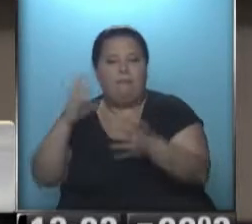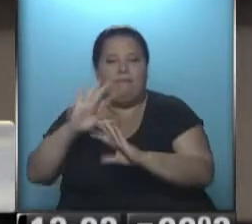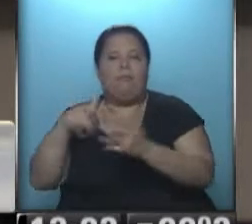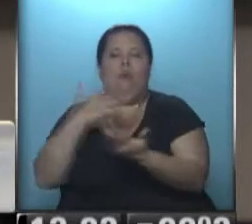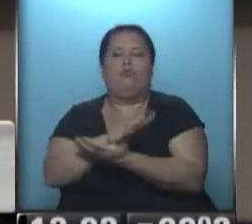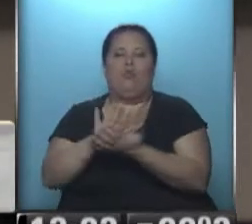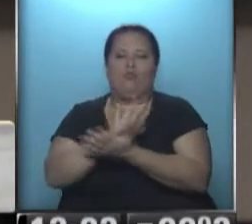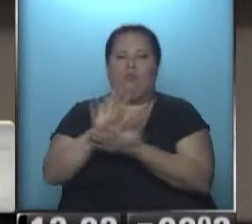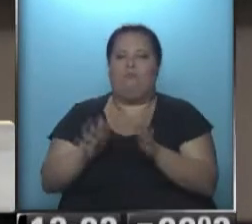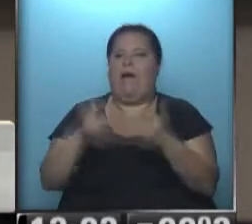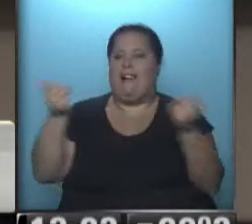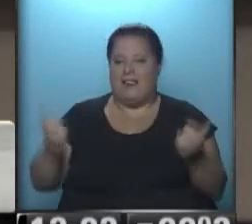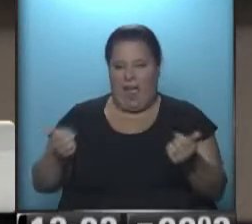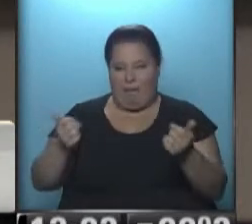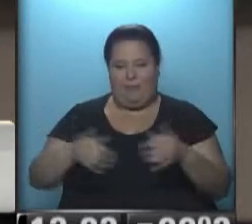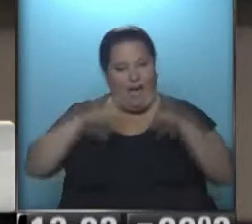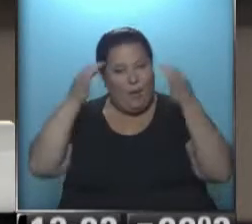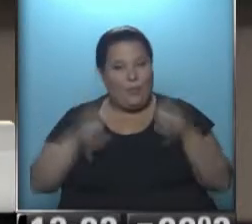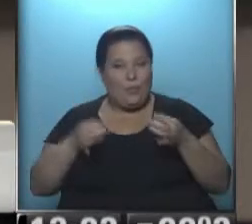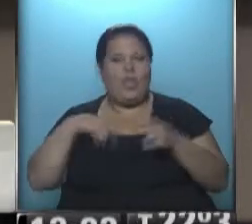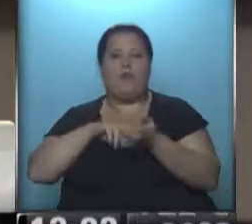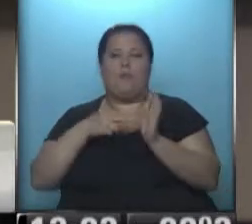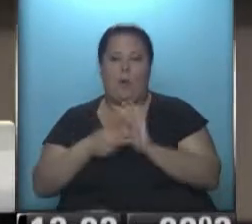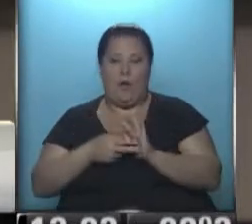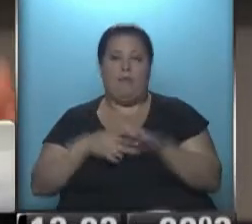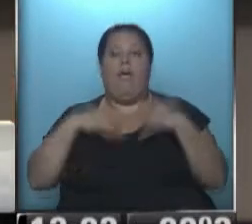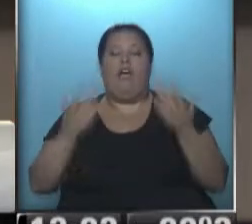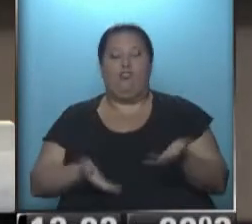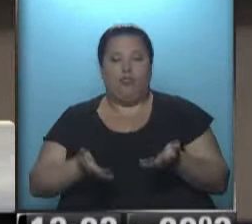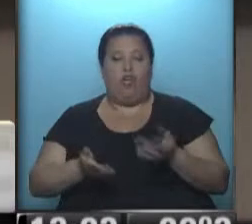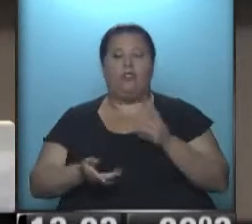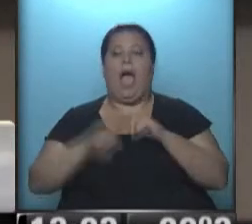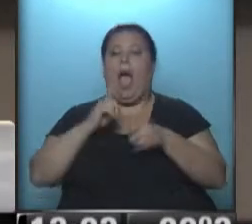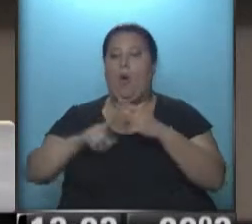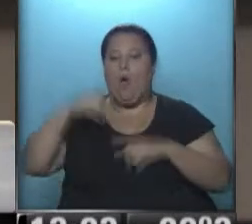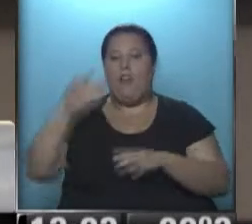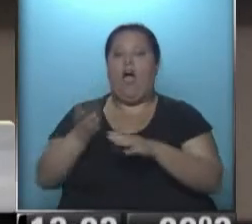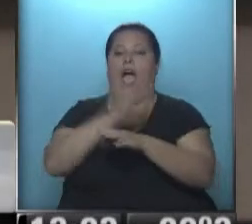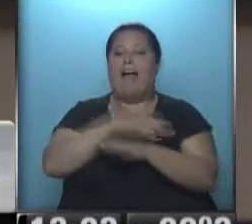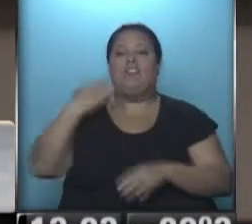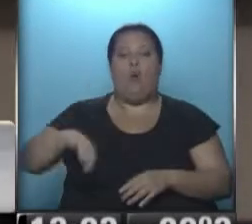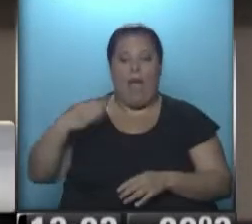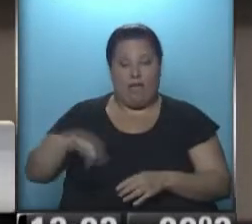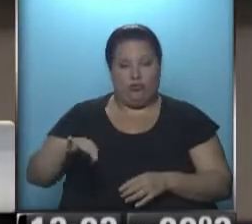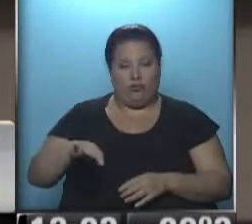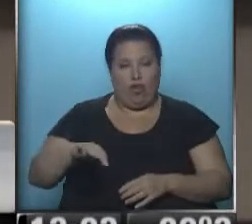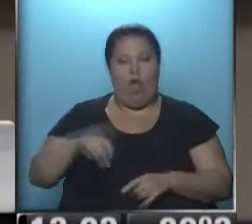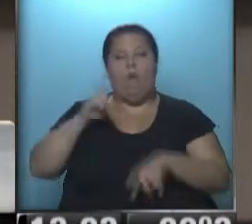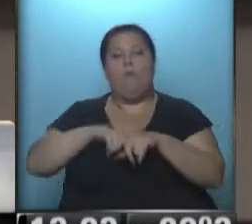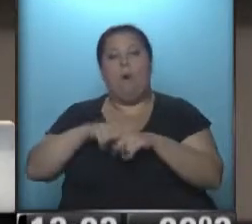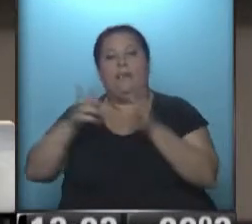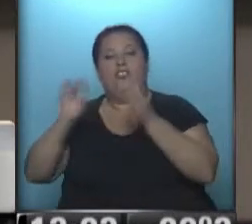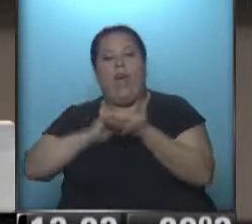resolviendo de una manera mucho más rápida y efectiva todos nuestros problemas. Entonces, va a estar la conciliación previa obligatoria, la instancia